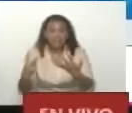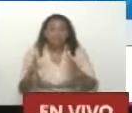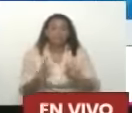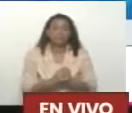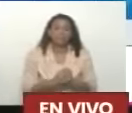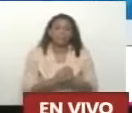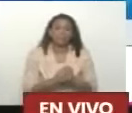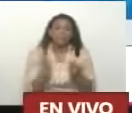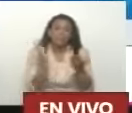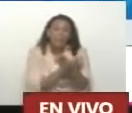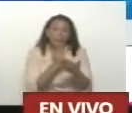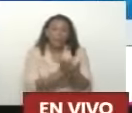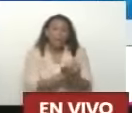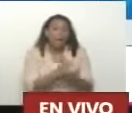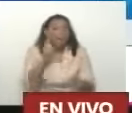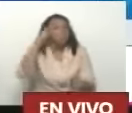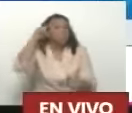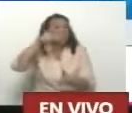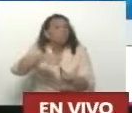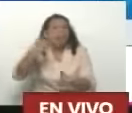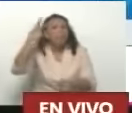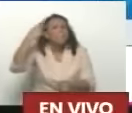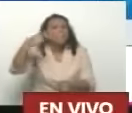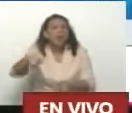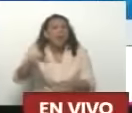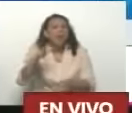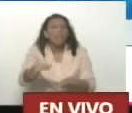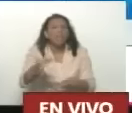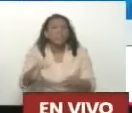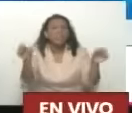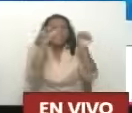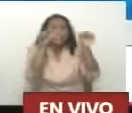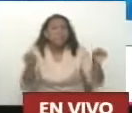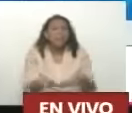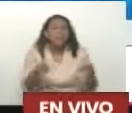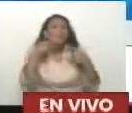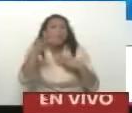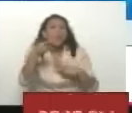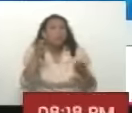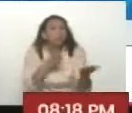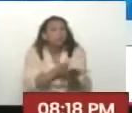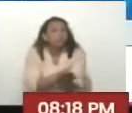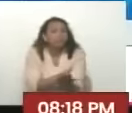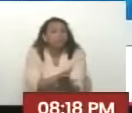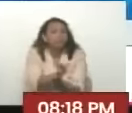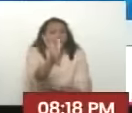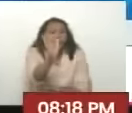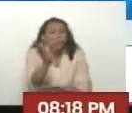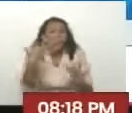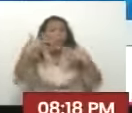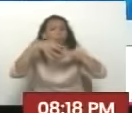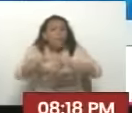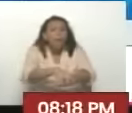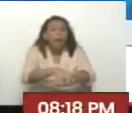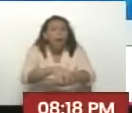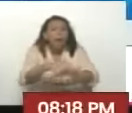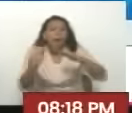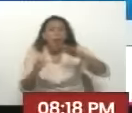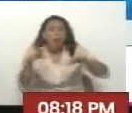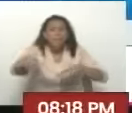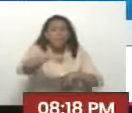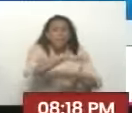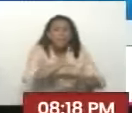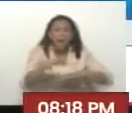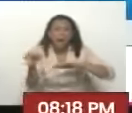Para ello El sistema Político Debe instrumentar Los canales Necesarios Tanto a nivel Local Como regional Y